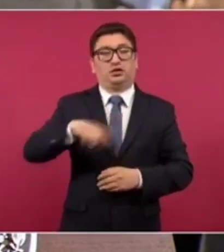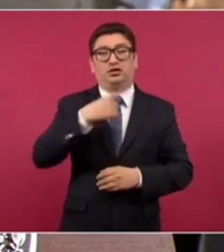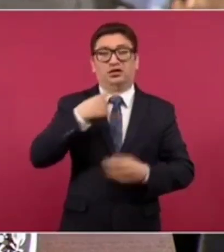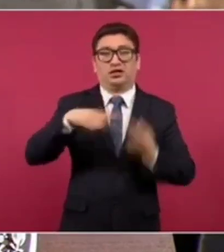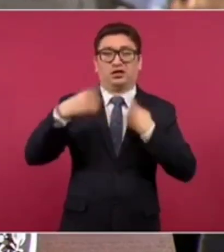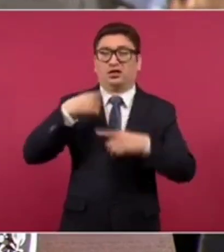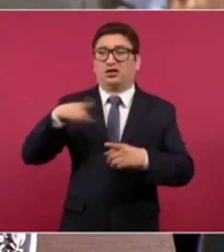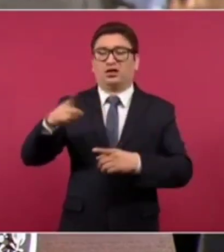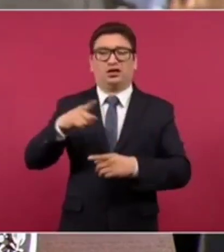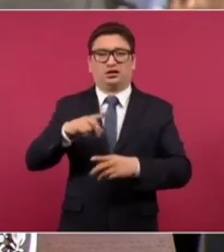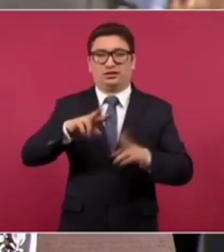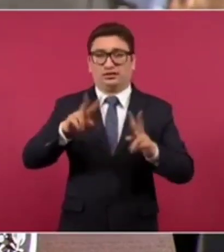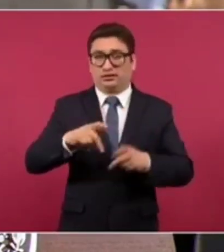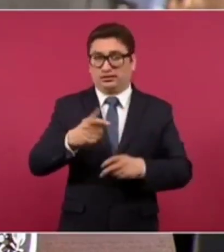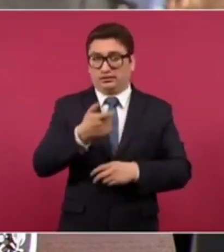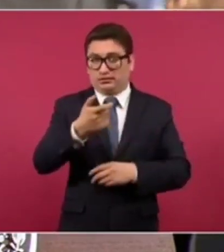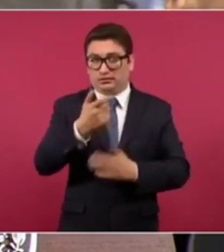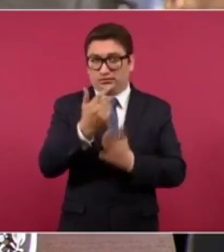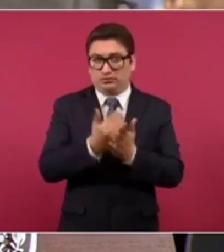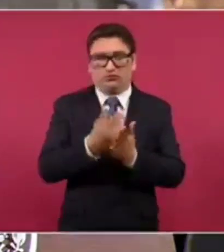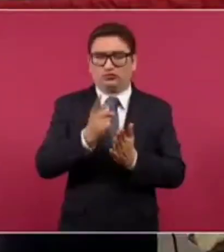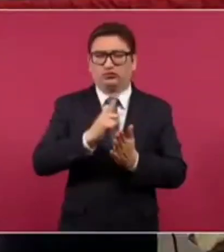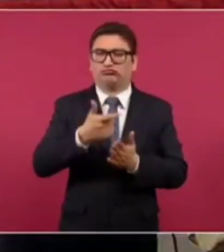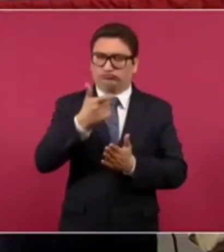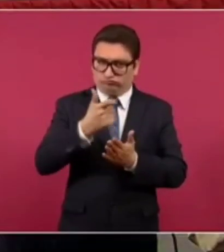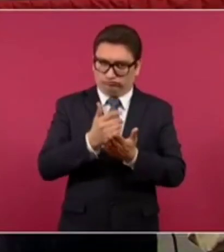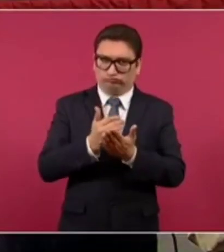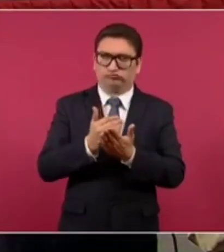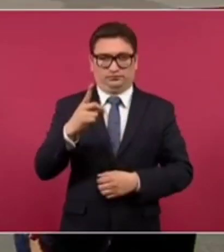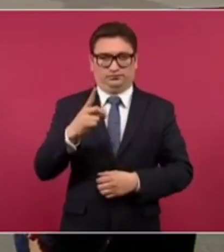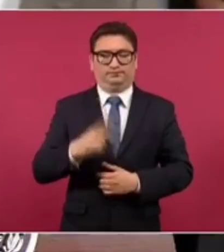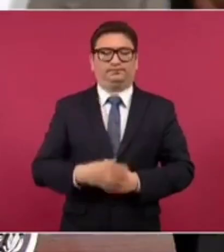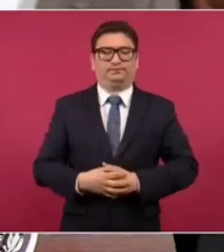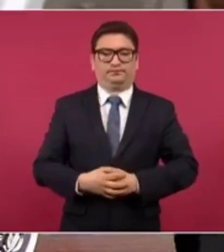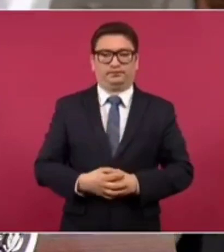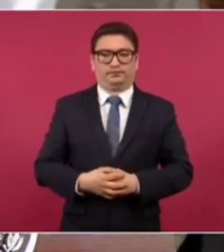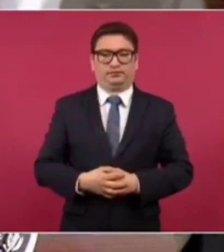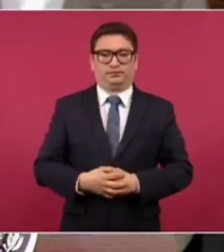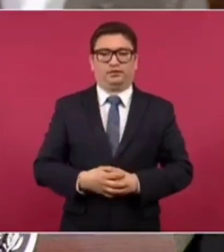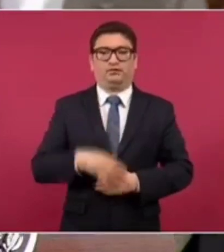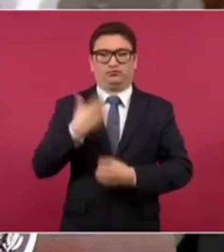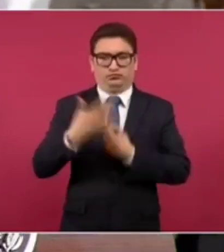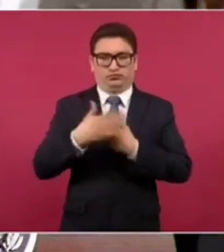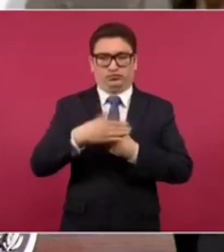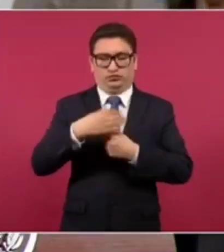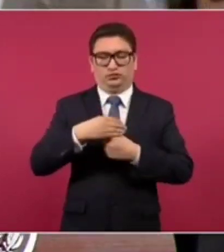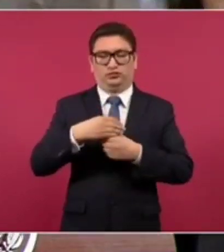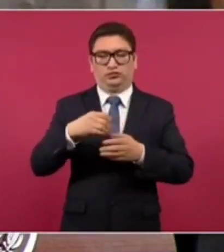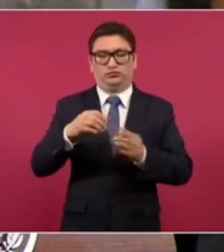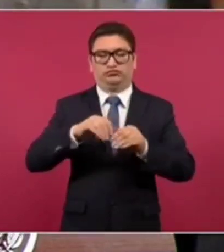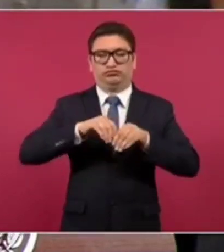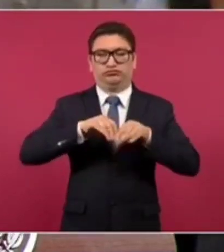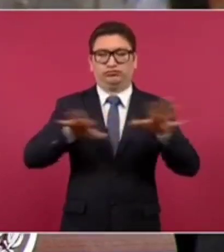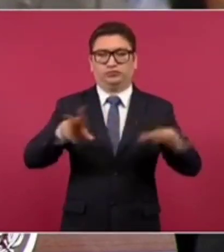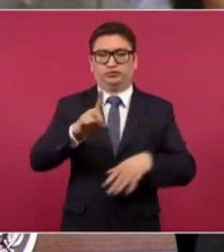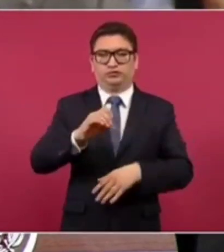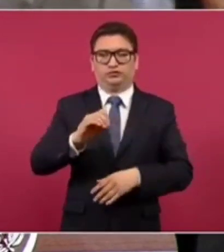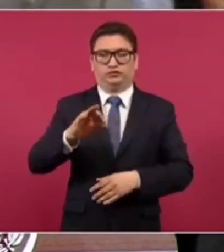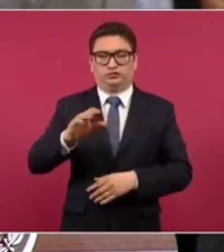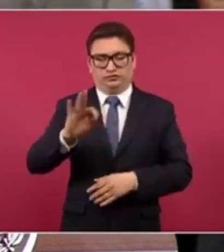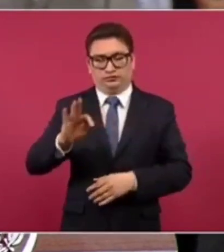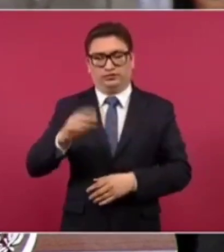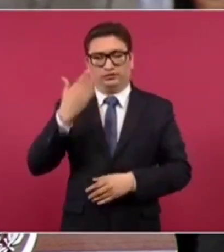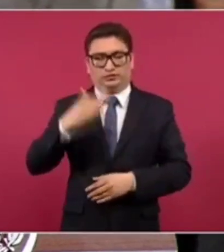ir creciendo en esta parte en relación al salario mínimo general. Será publicado en el Diario Oficial de la Federación